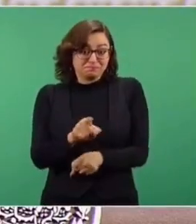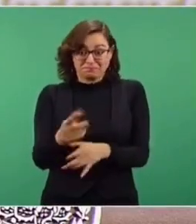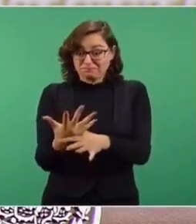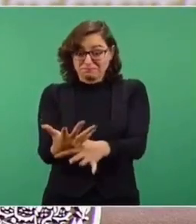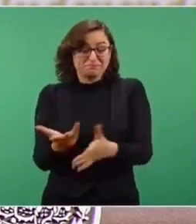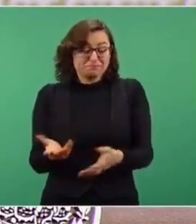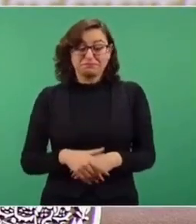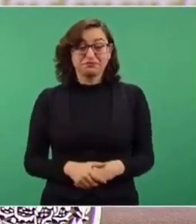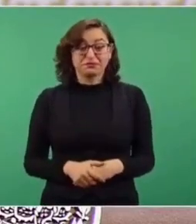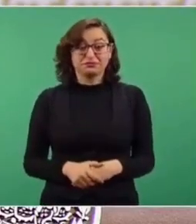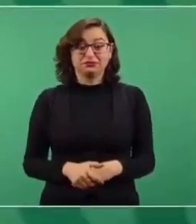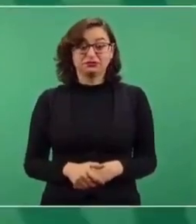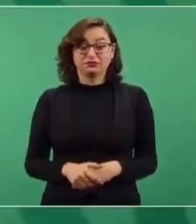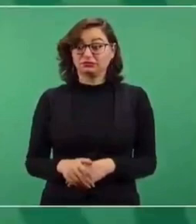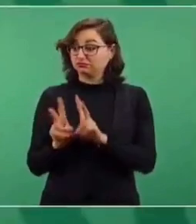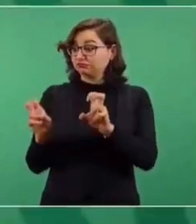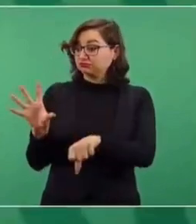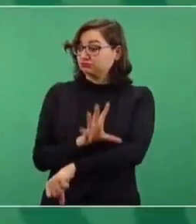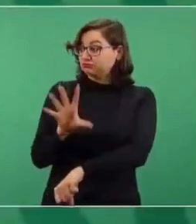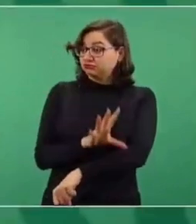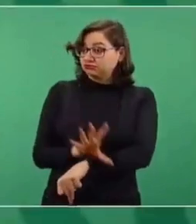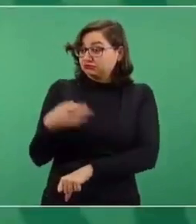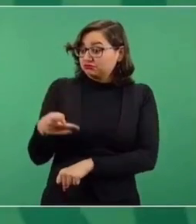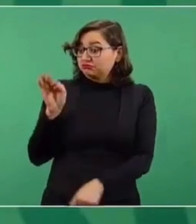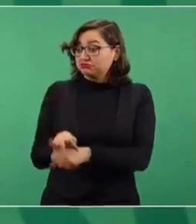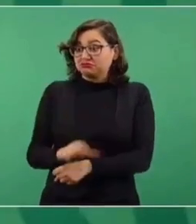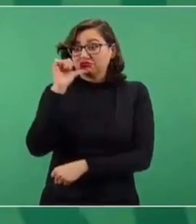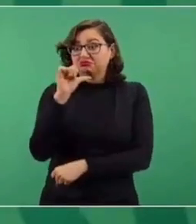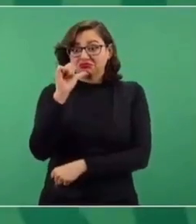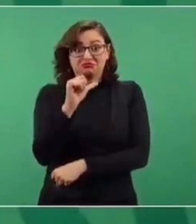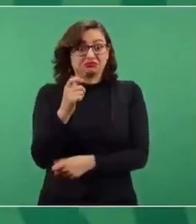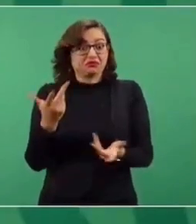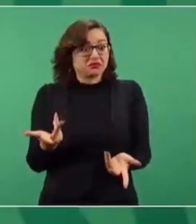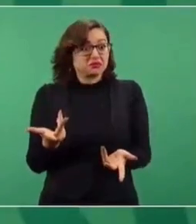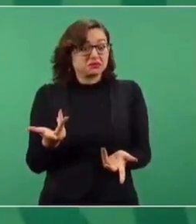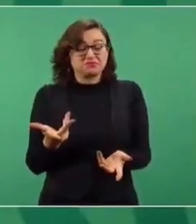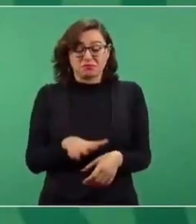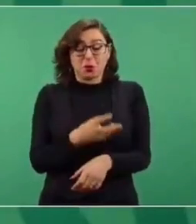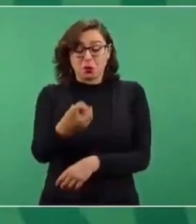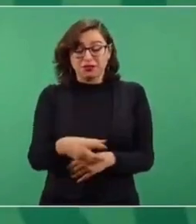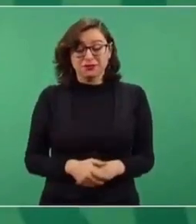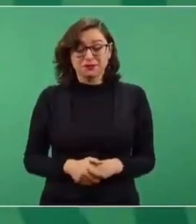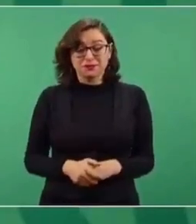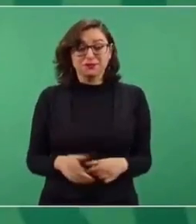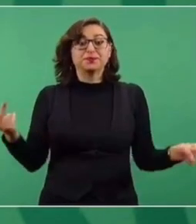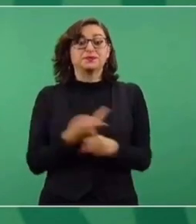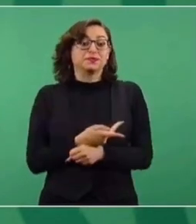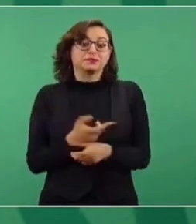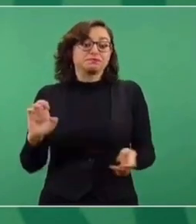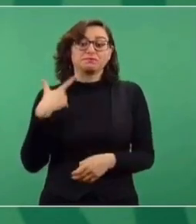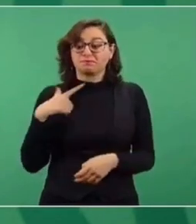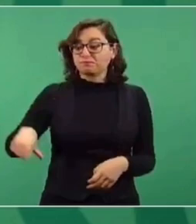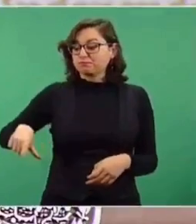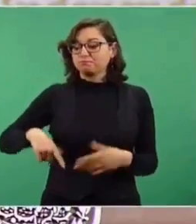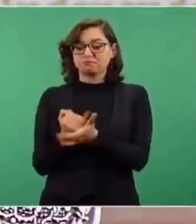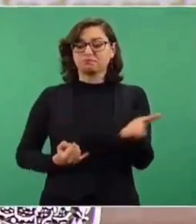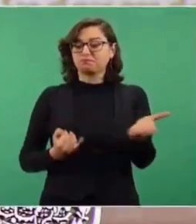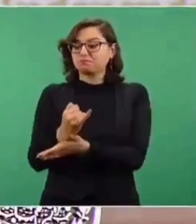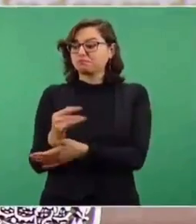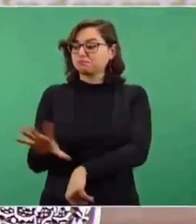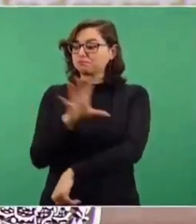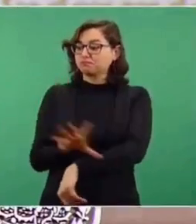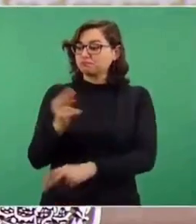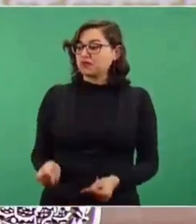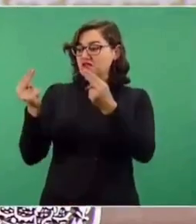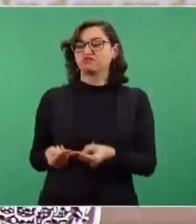de la industria eléctrica. Se decidió entregar en el mercado de la industria eléctrica a